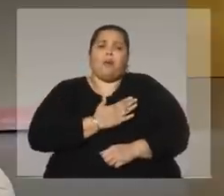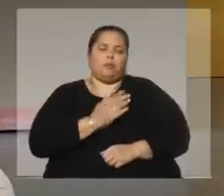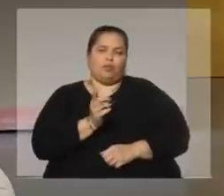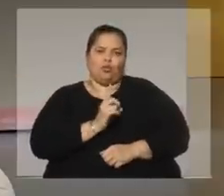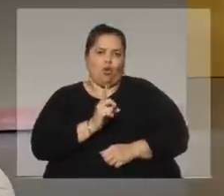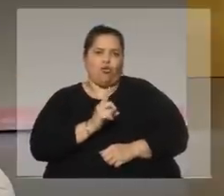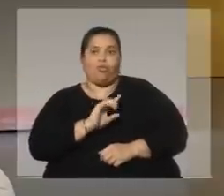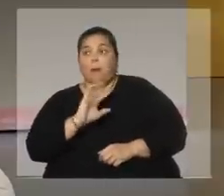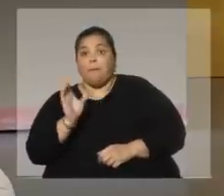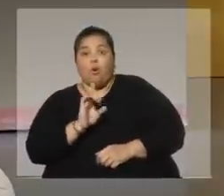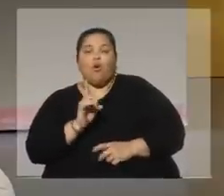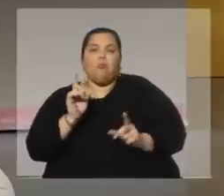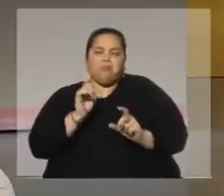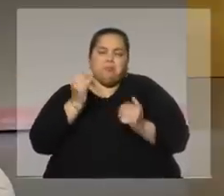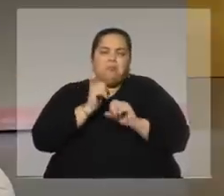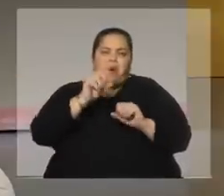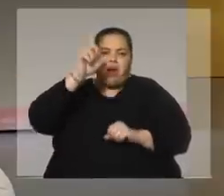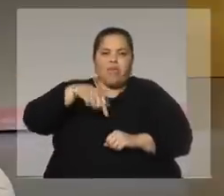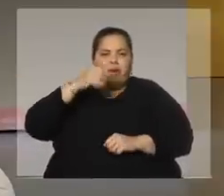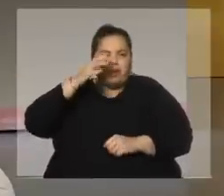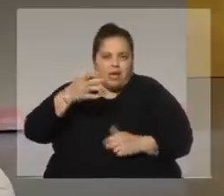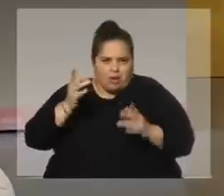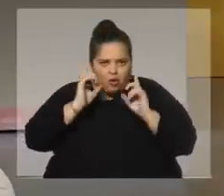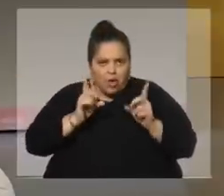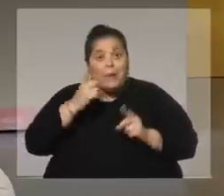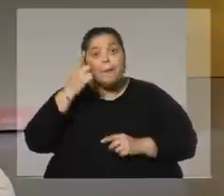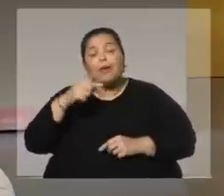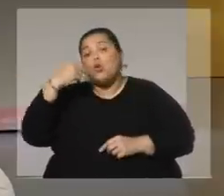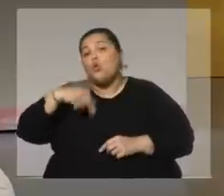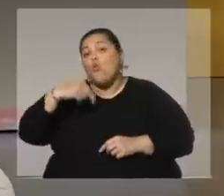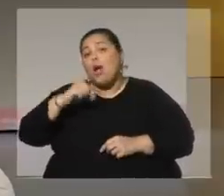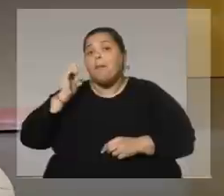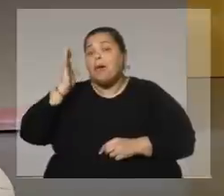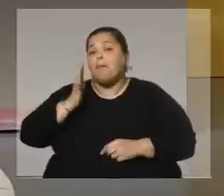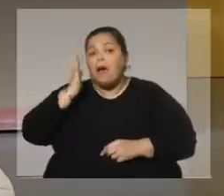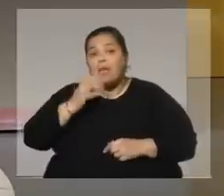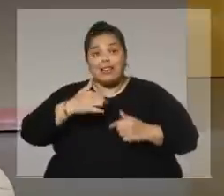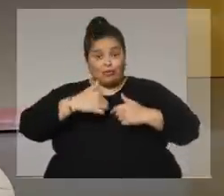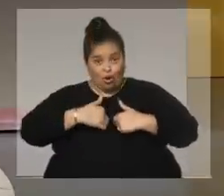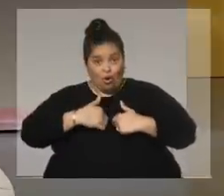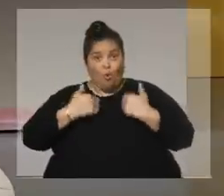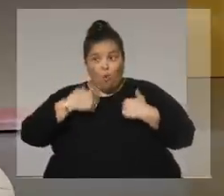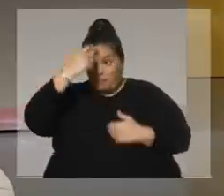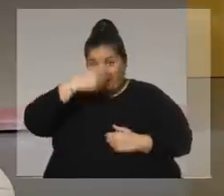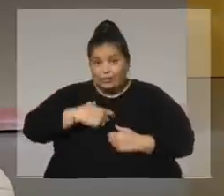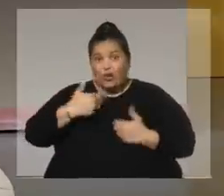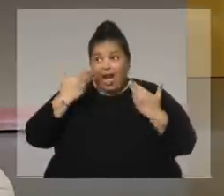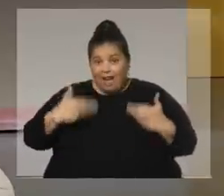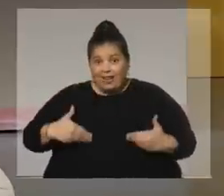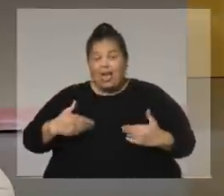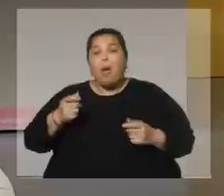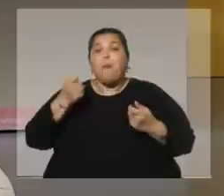y que corre riesgos. Pero nunca me imaginé que yo iba a terminar siendo uno de los personajes públicos con más bullying